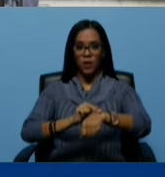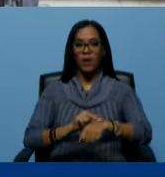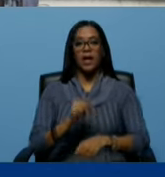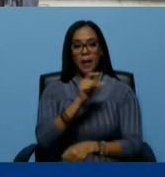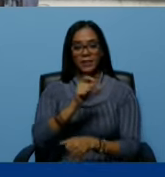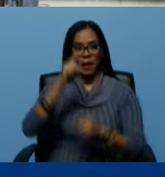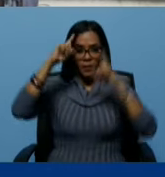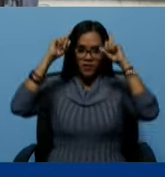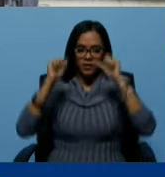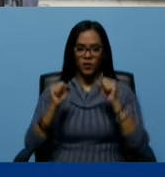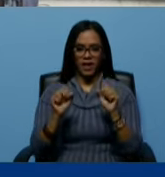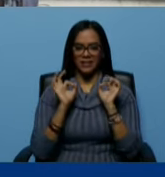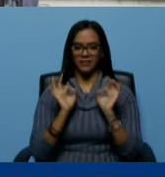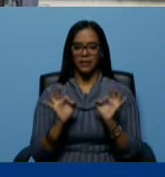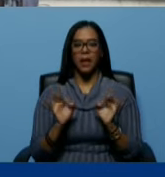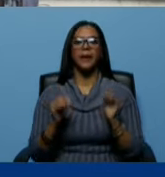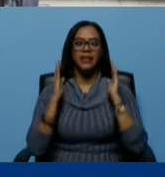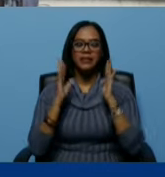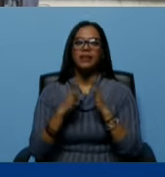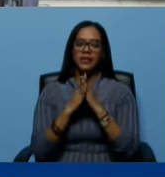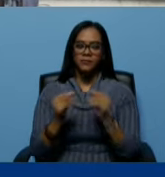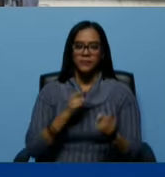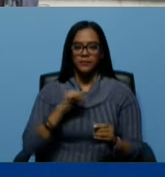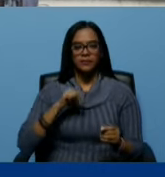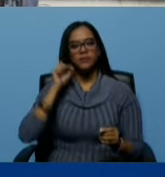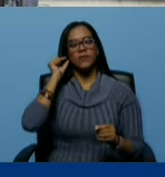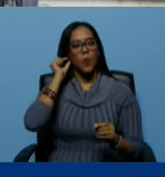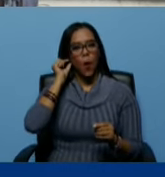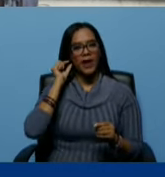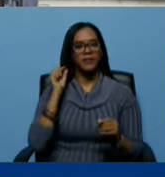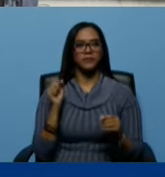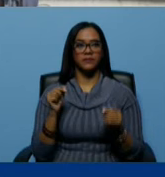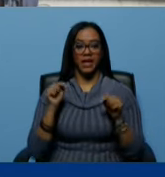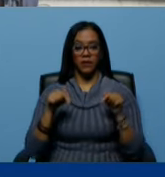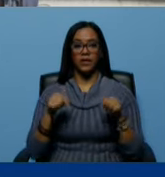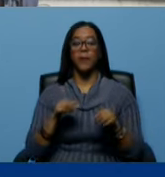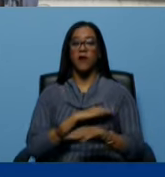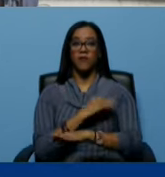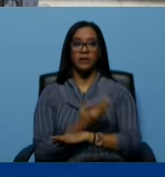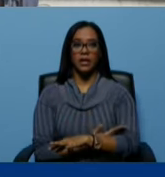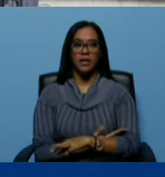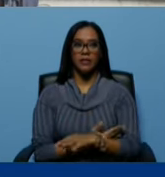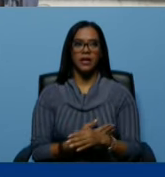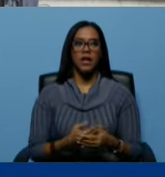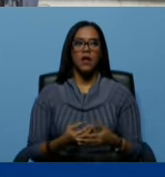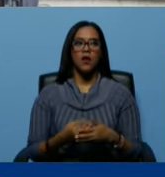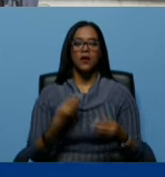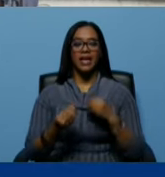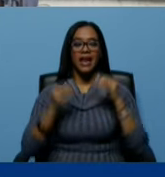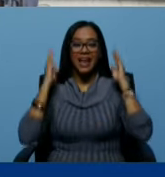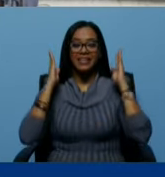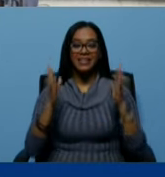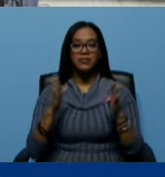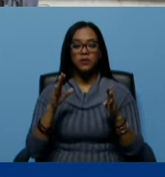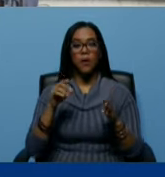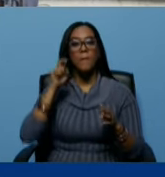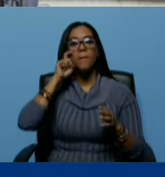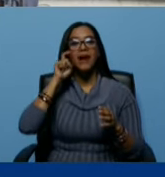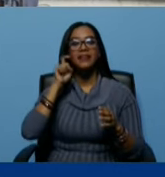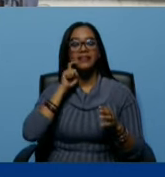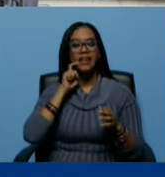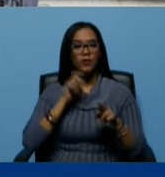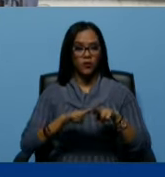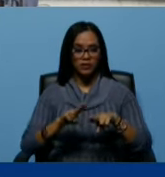calificado para atender a todas nuestras mujeres esto viene también a fortalecer presidente lo que es la atención materno infantil